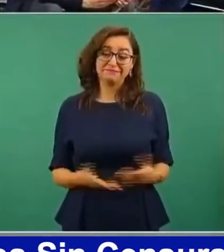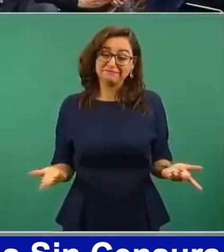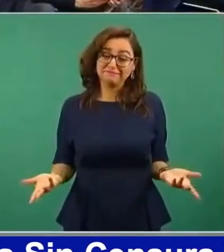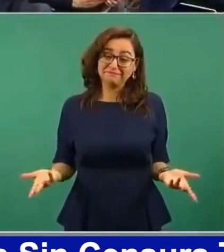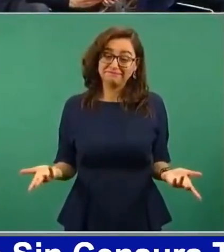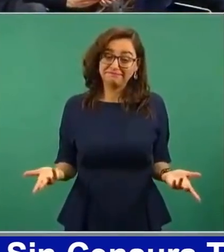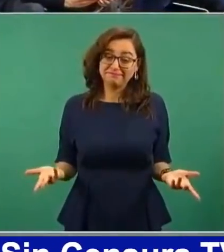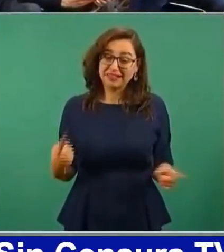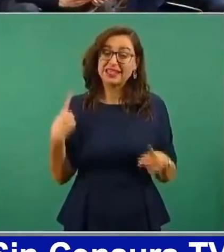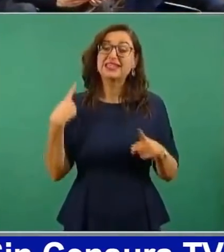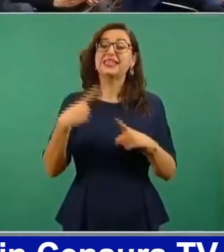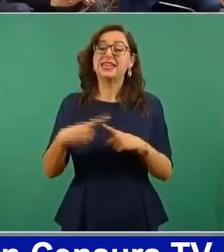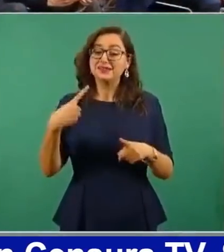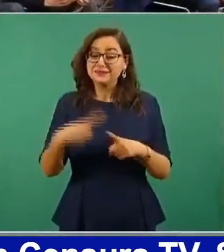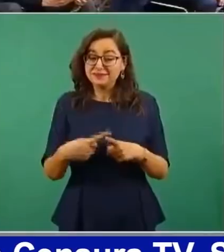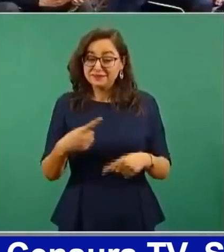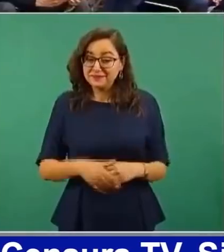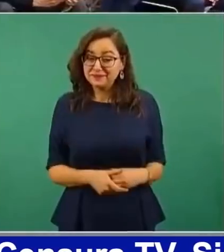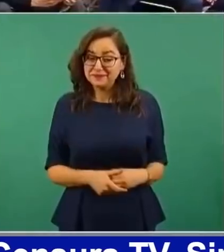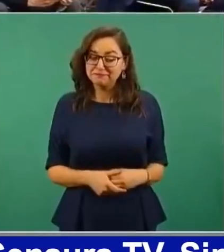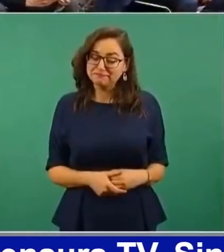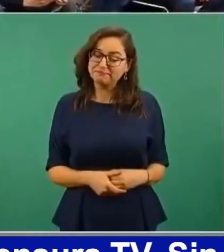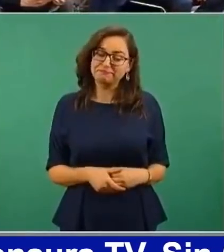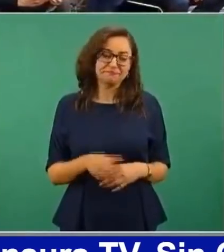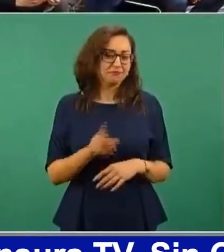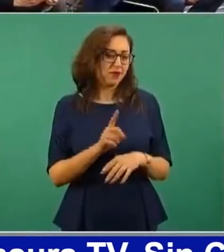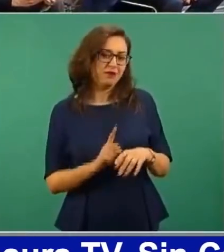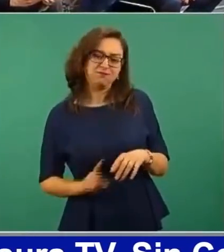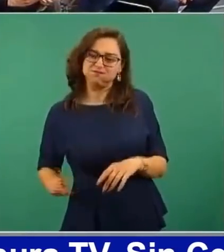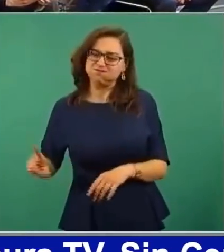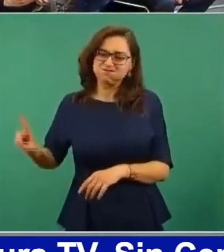los dueños,